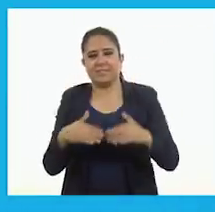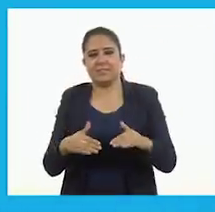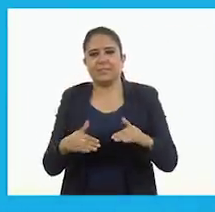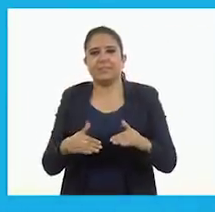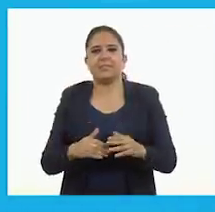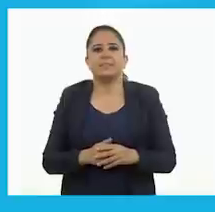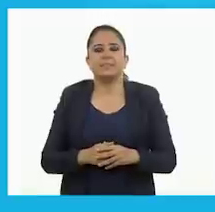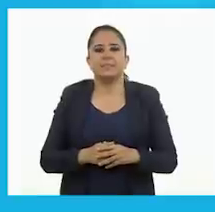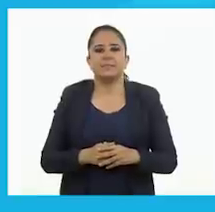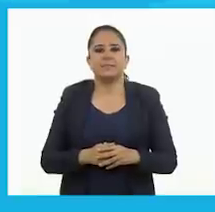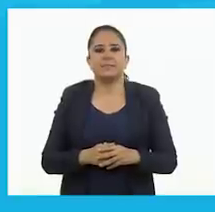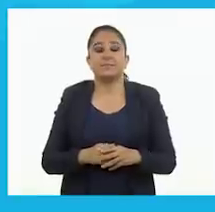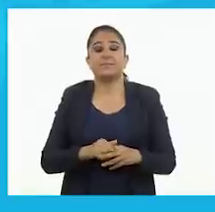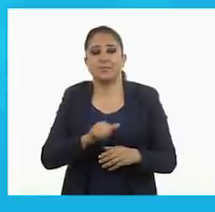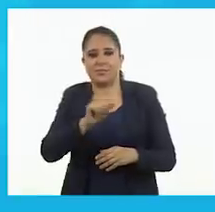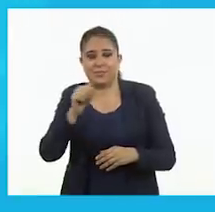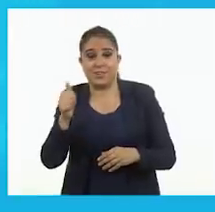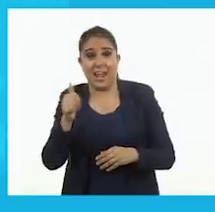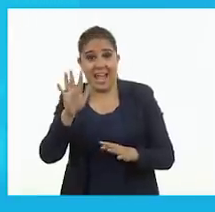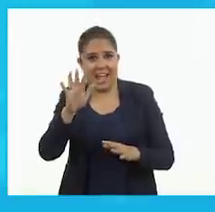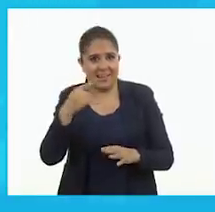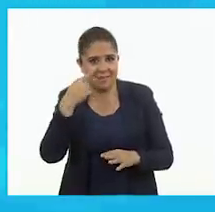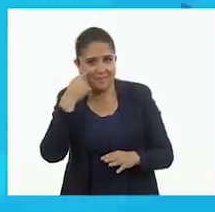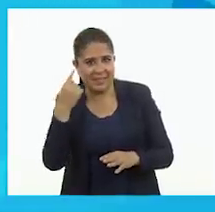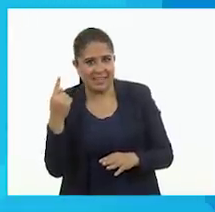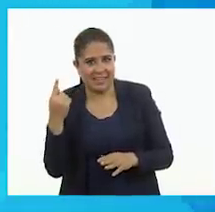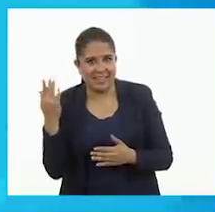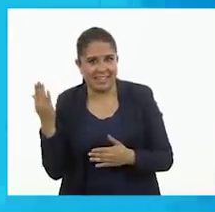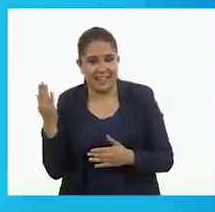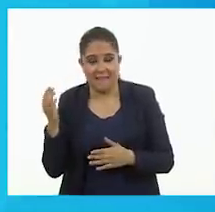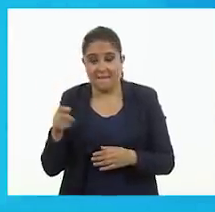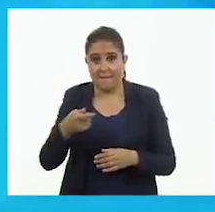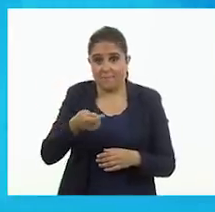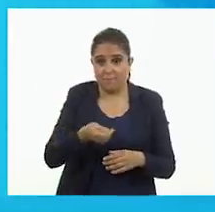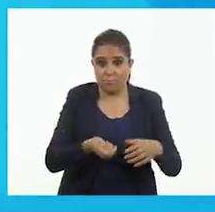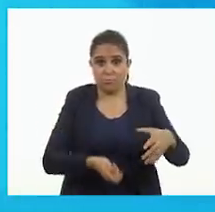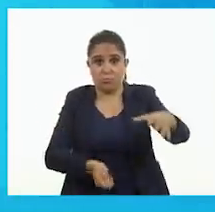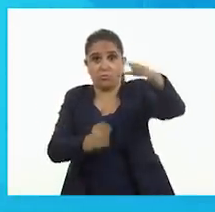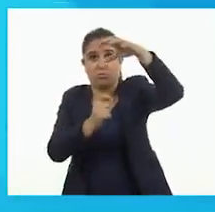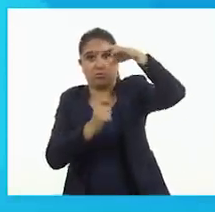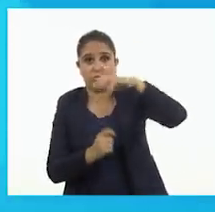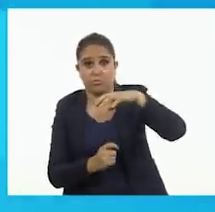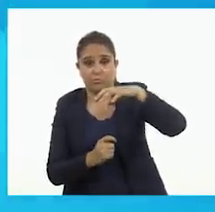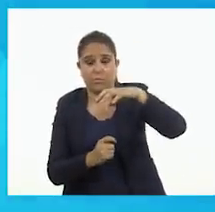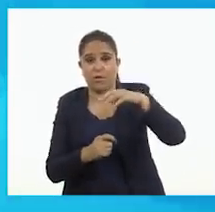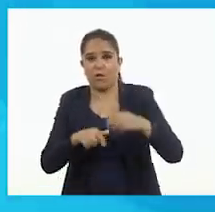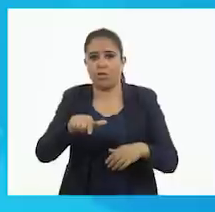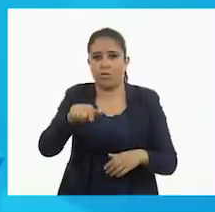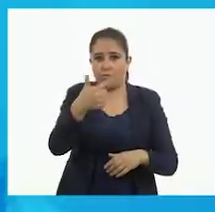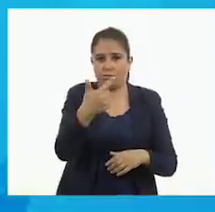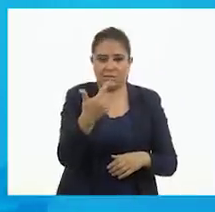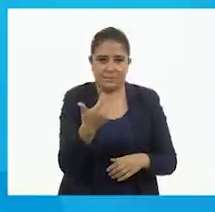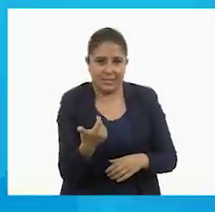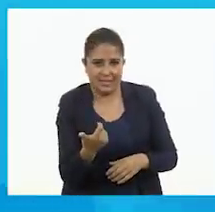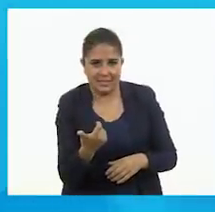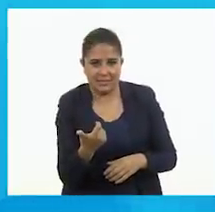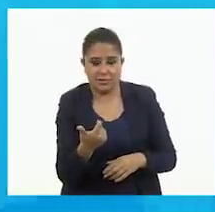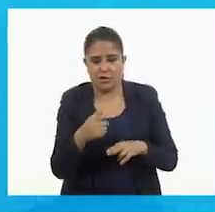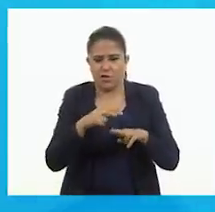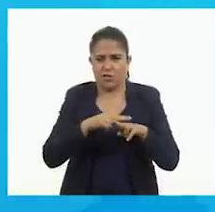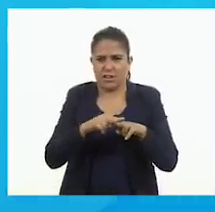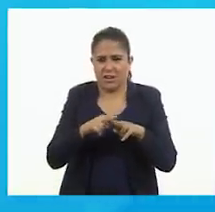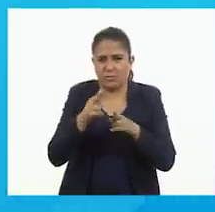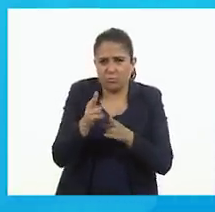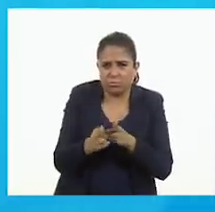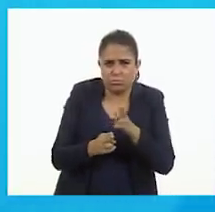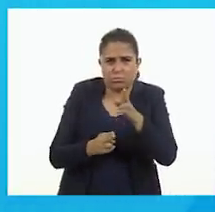aquí... ¡Ah! Mira. El valero que cuesta doce pesos. El tren...